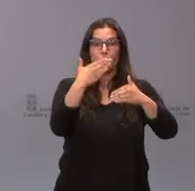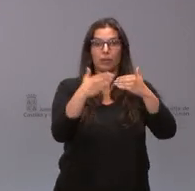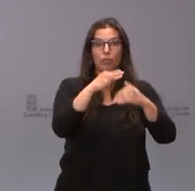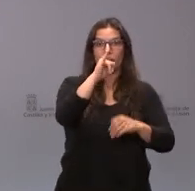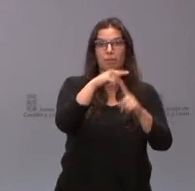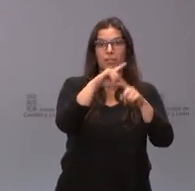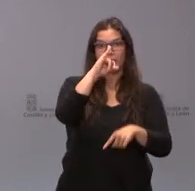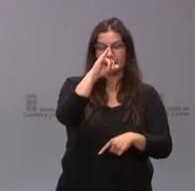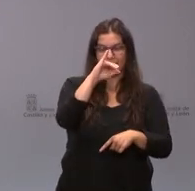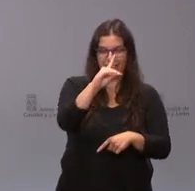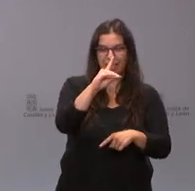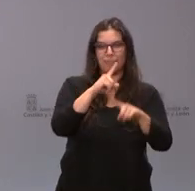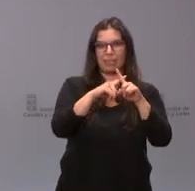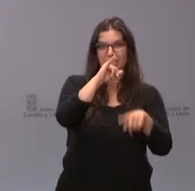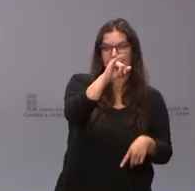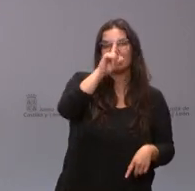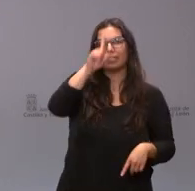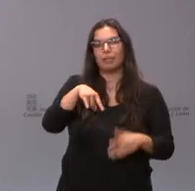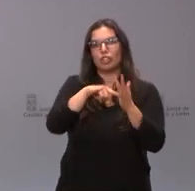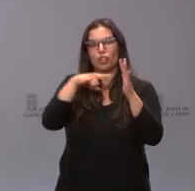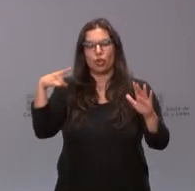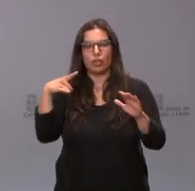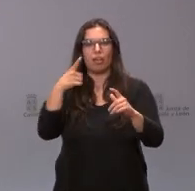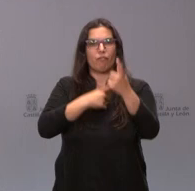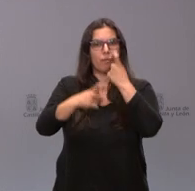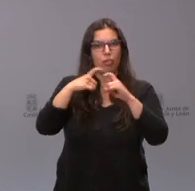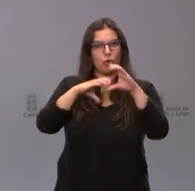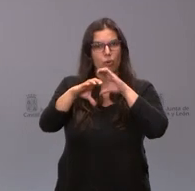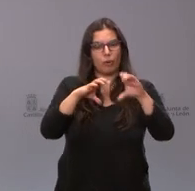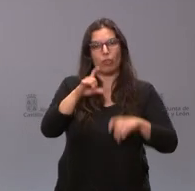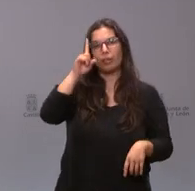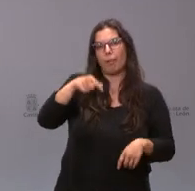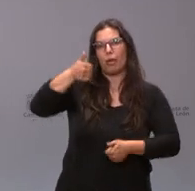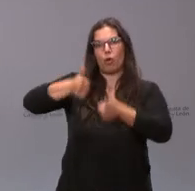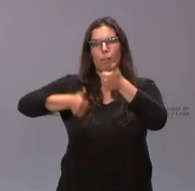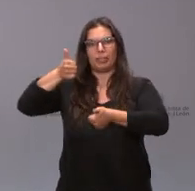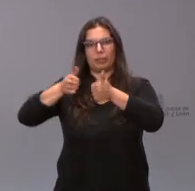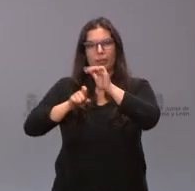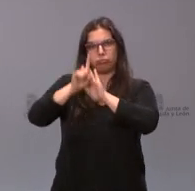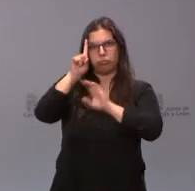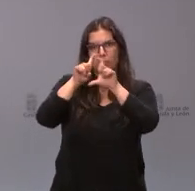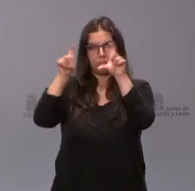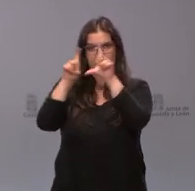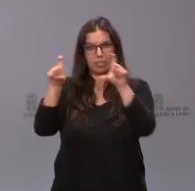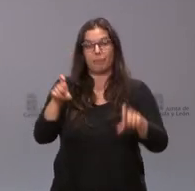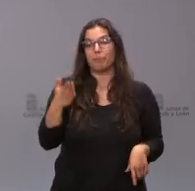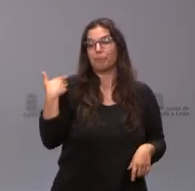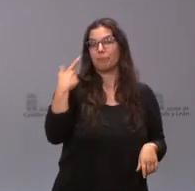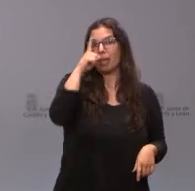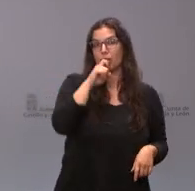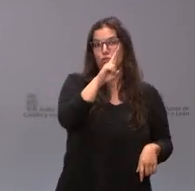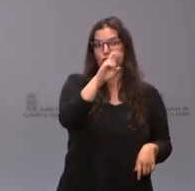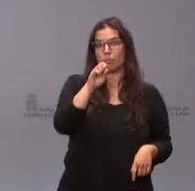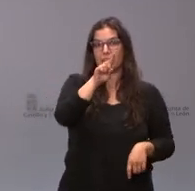Masí, como de tecnologías de la información y la comunicación, como de la competitividad empresarial. Desde el año 2016, en